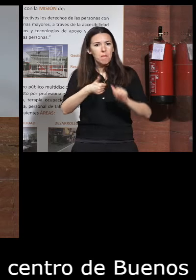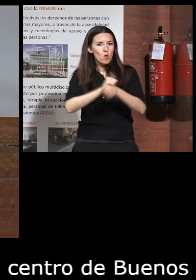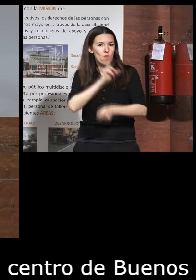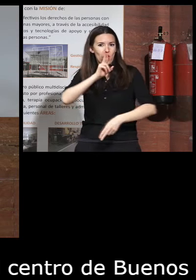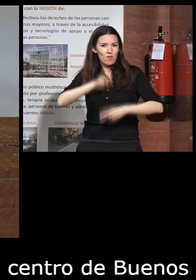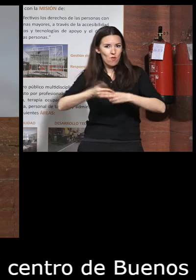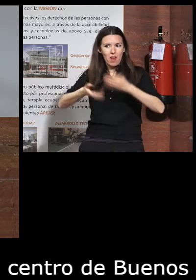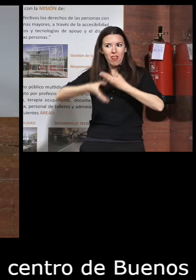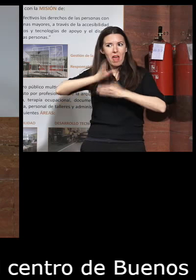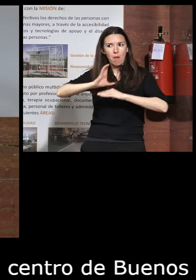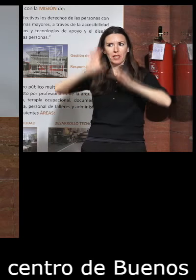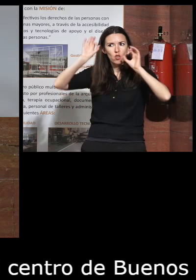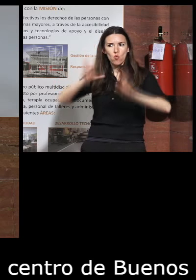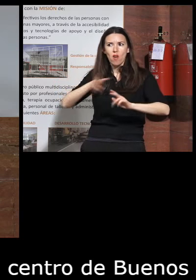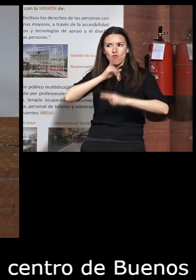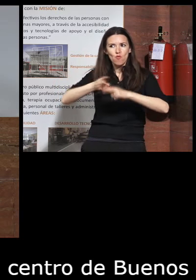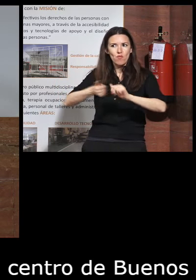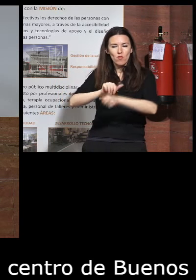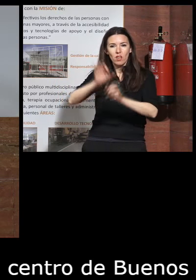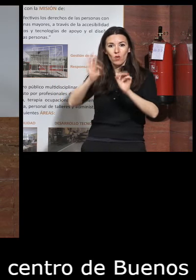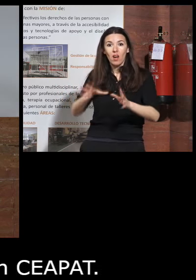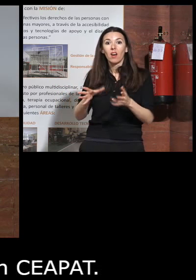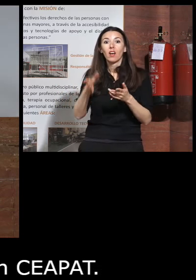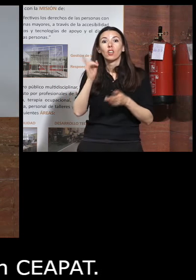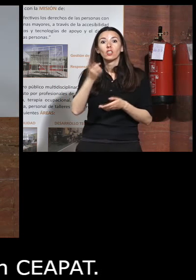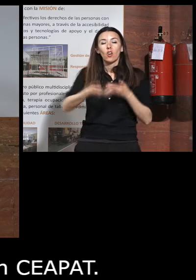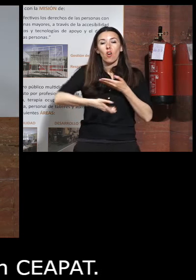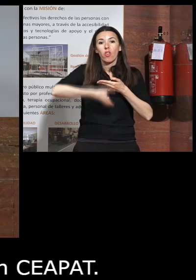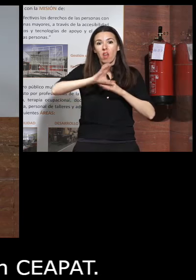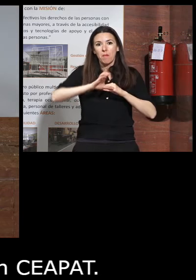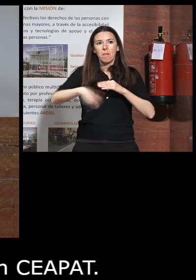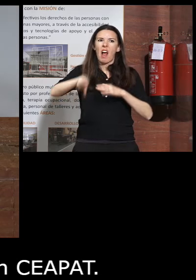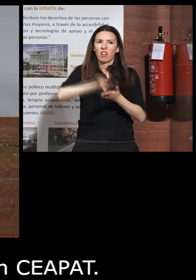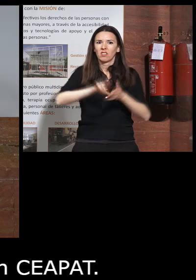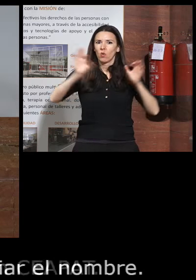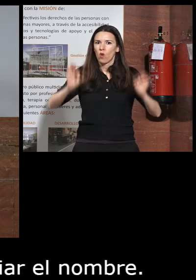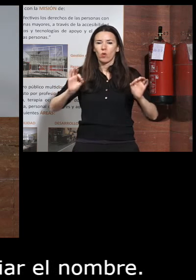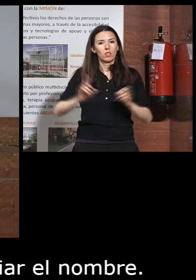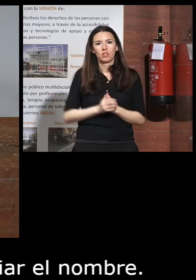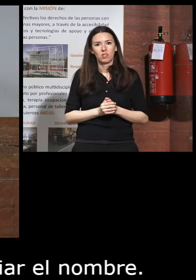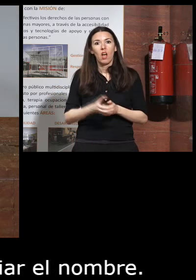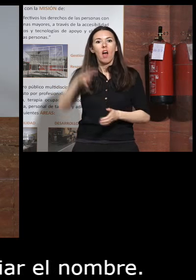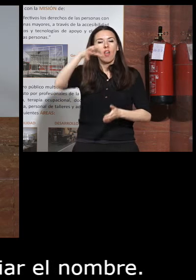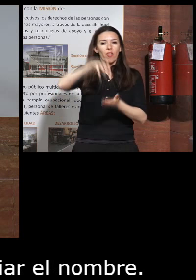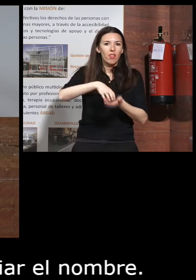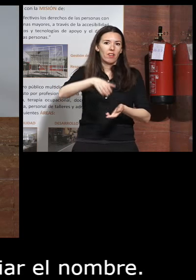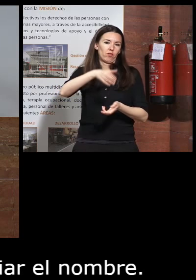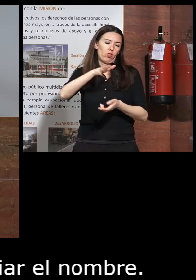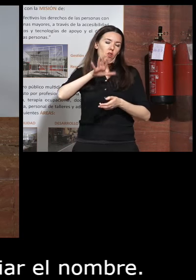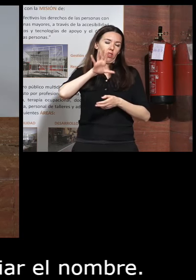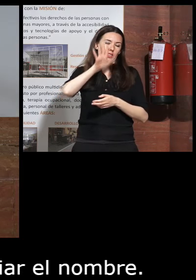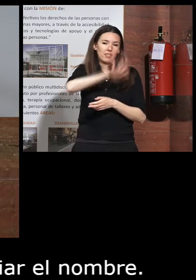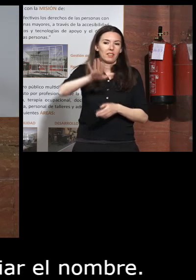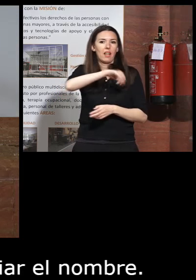nombre entonces en vez de CEAPAT por no repetirnos centro estatal de autonomía personal y ayudas